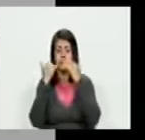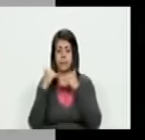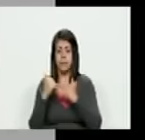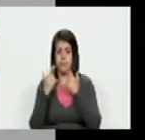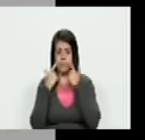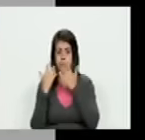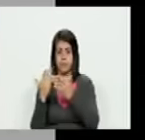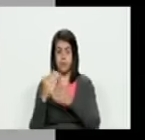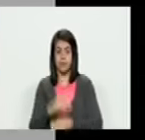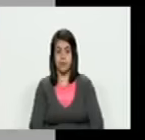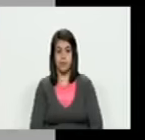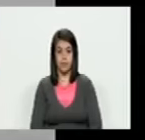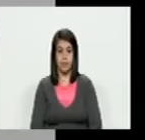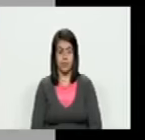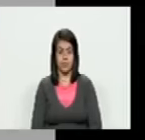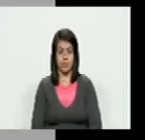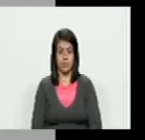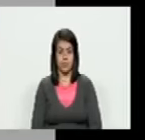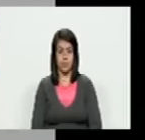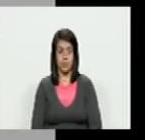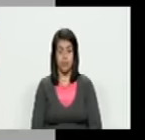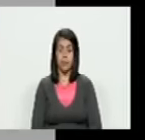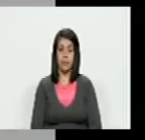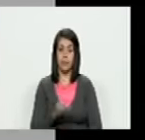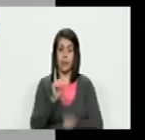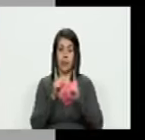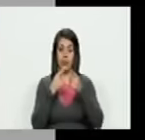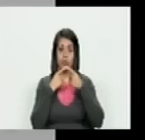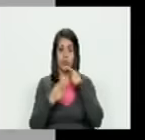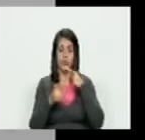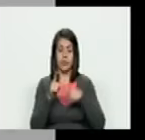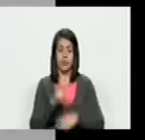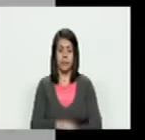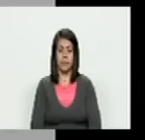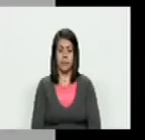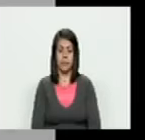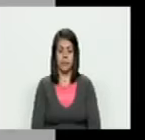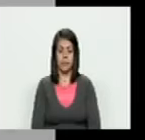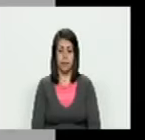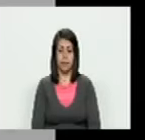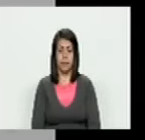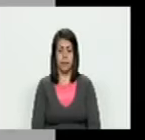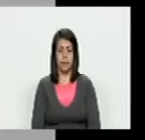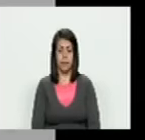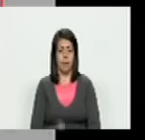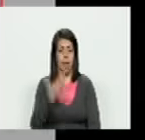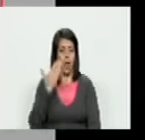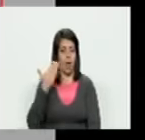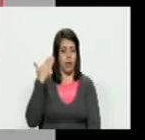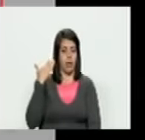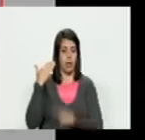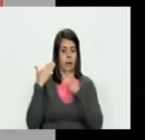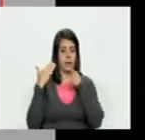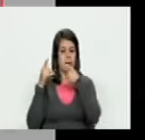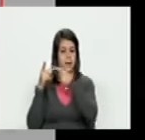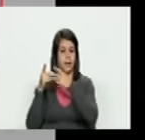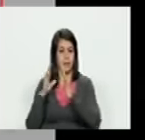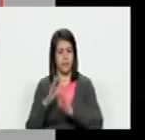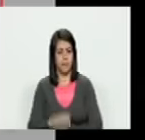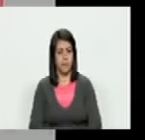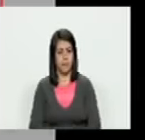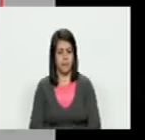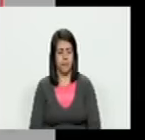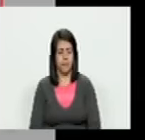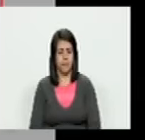dice hay uno que me recena no en la anterior a esa dice